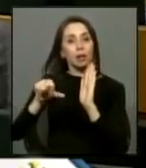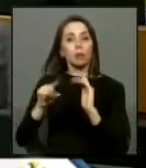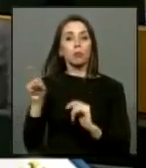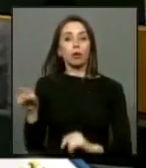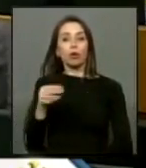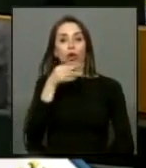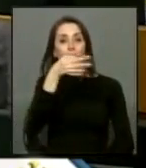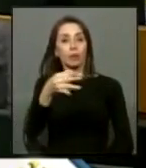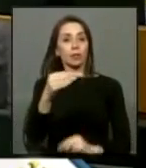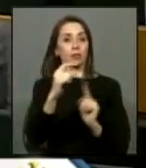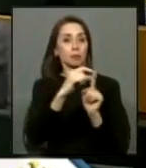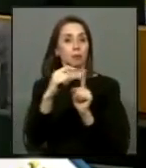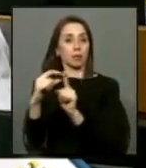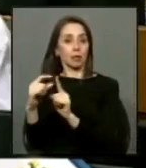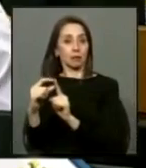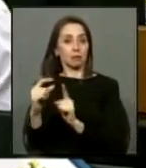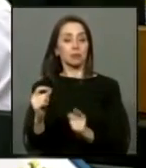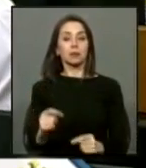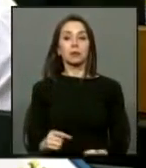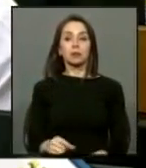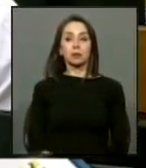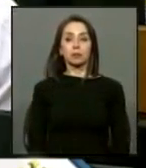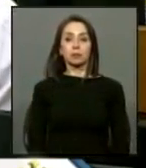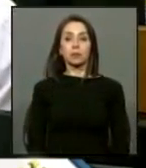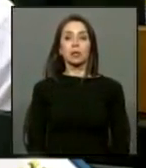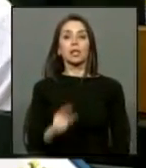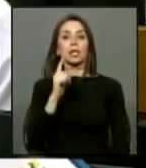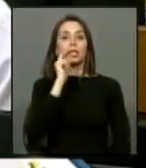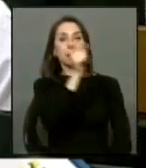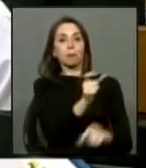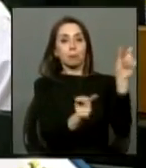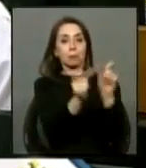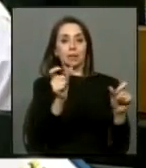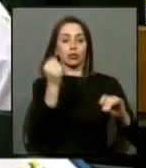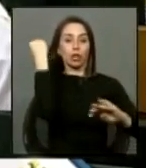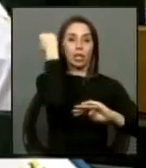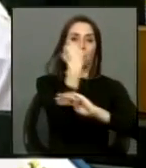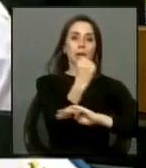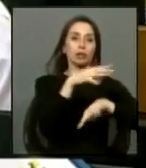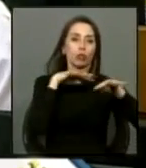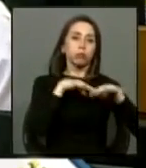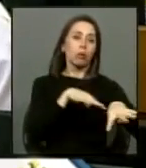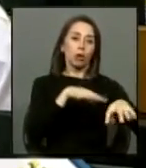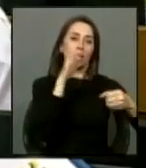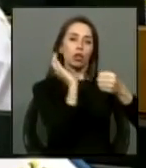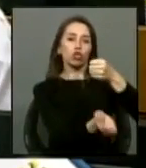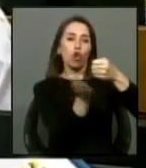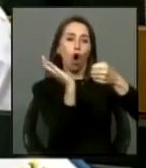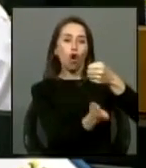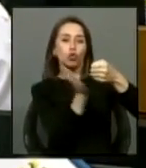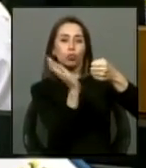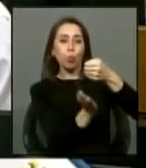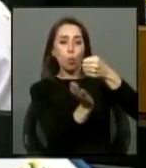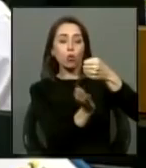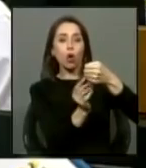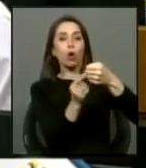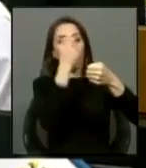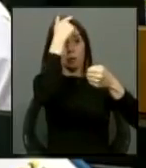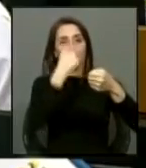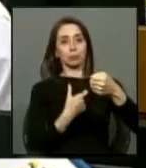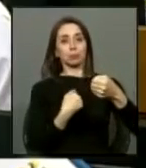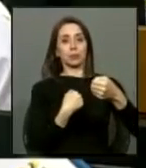señalando que en buena cuenta los genocidas los exterminadores los torturadores los que